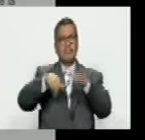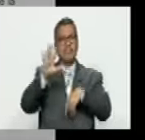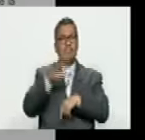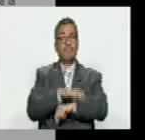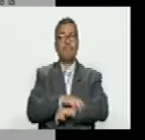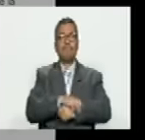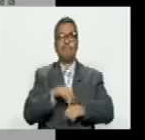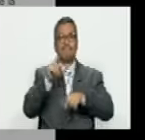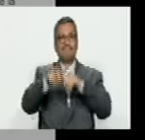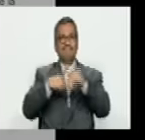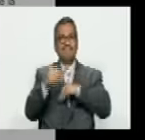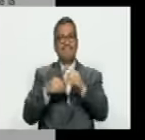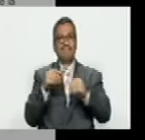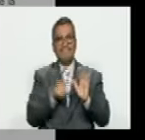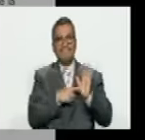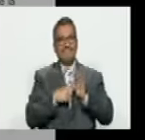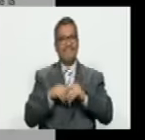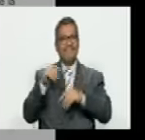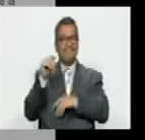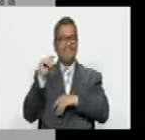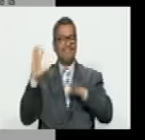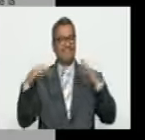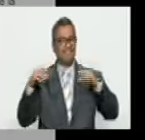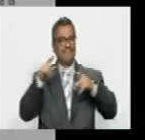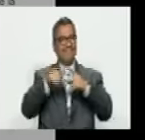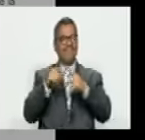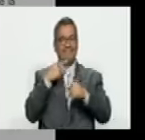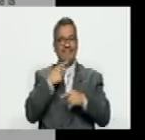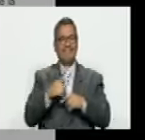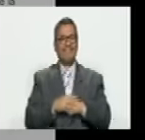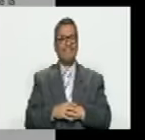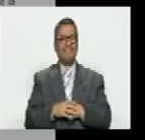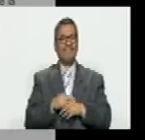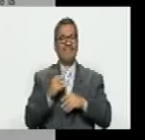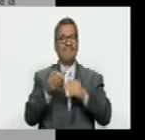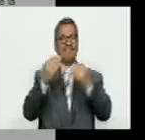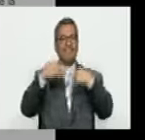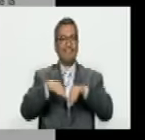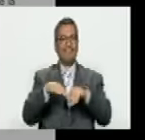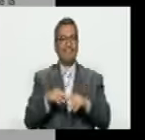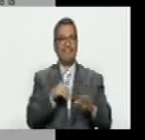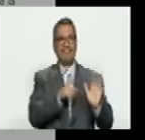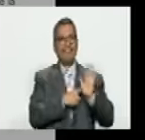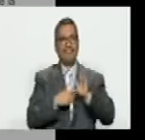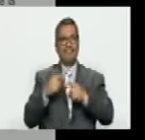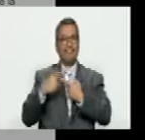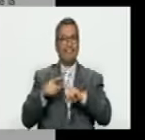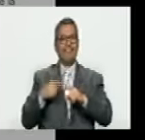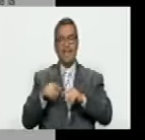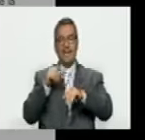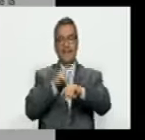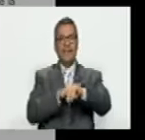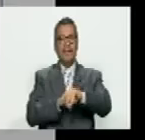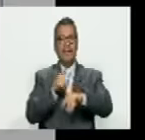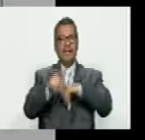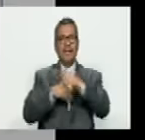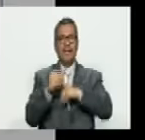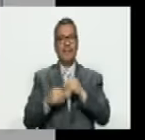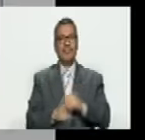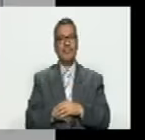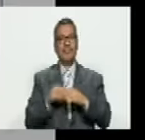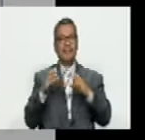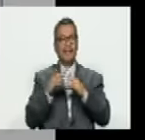lo que quiero que vean es que la fuente es Los Ángeles Times una fuerte norteamericana luego nos fuimos directo a los textos de la USAID a su